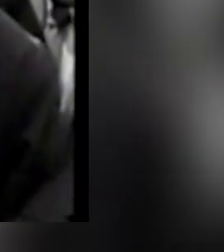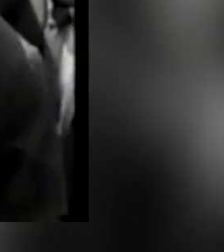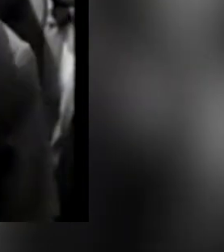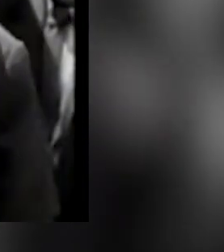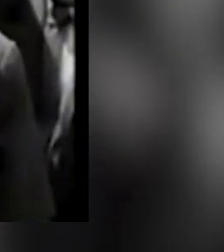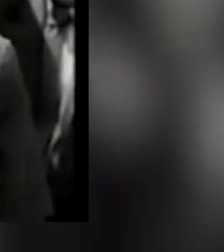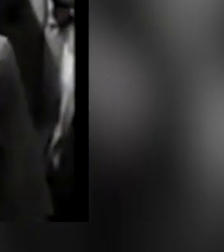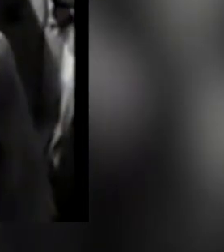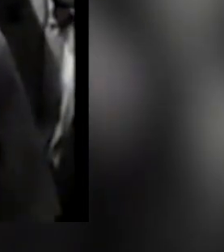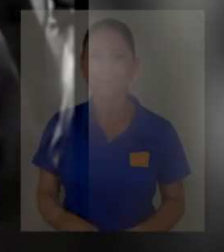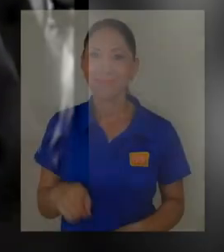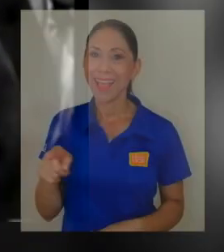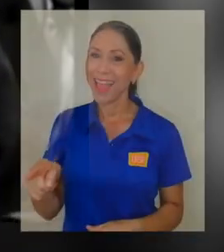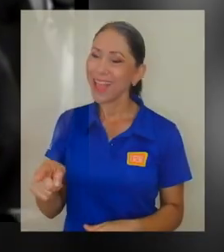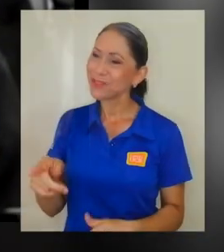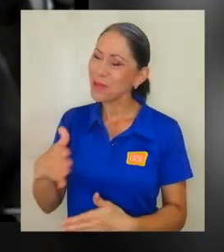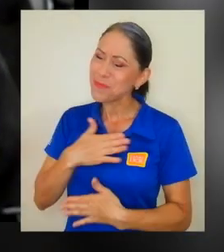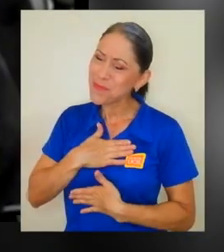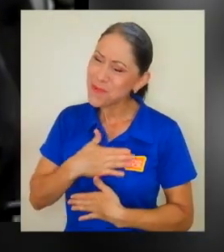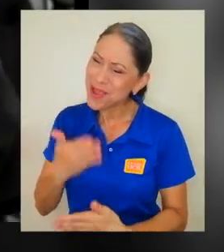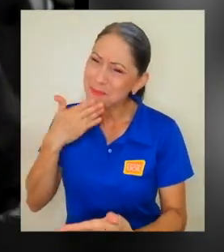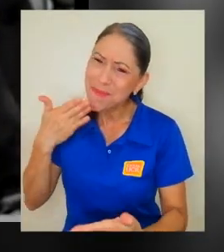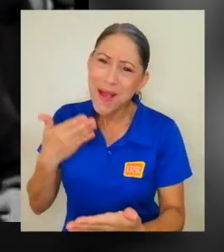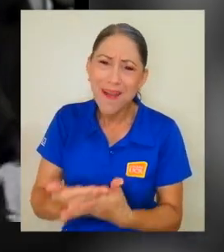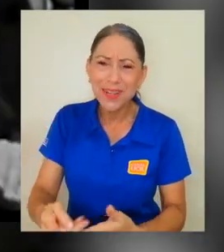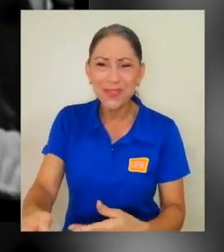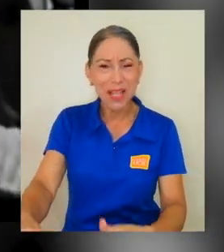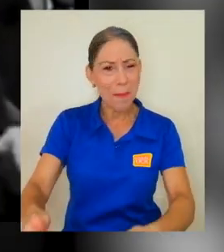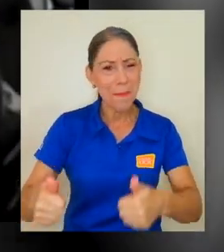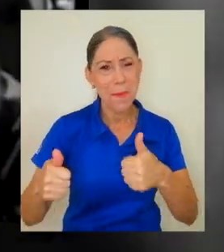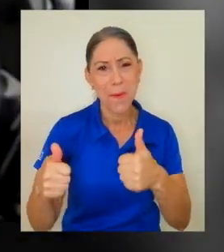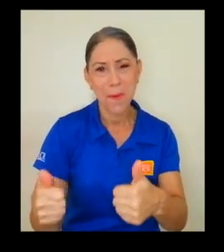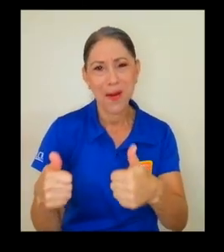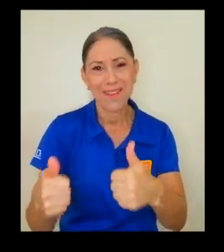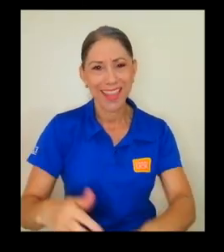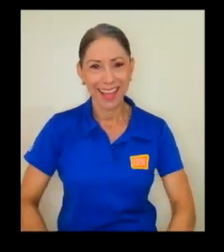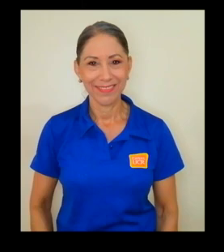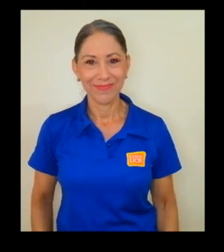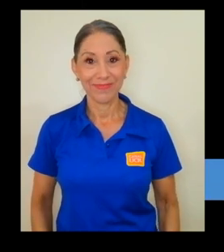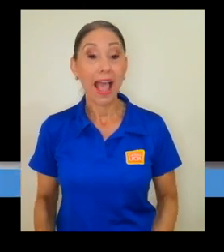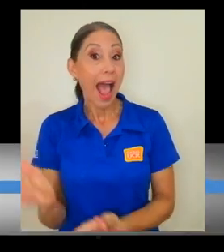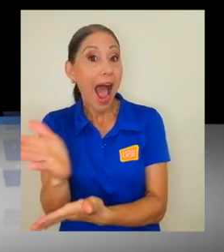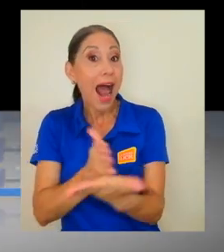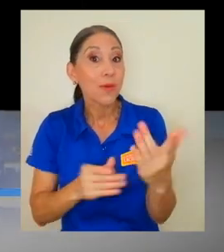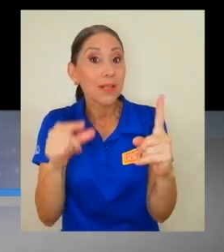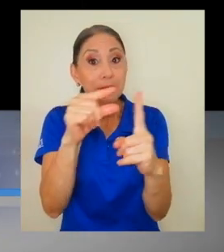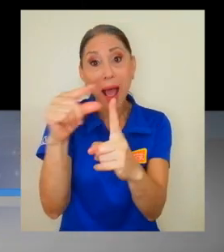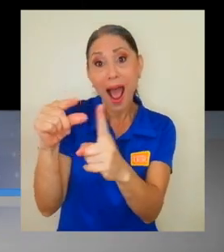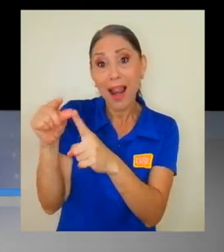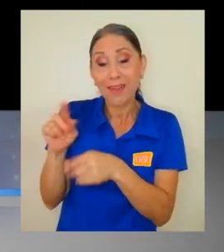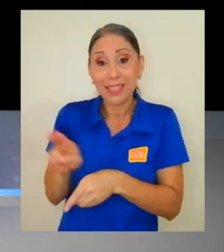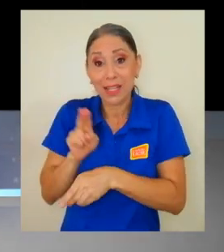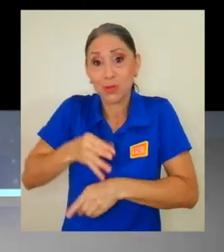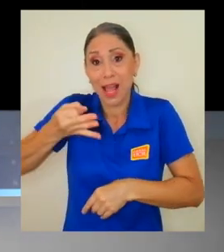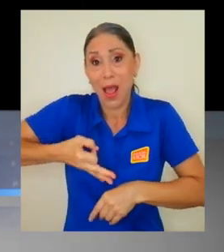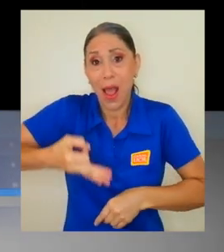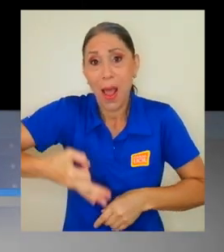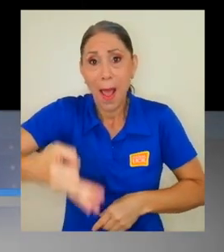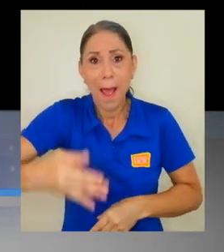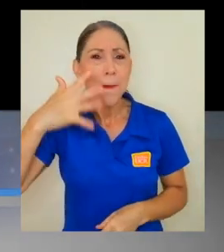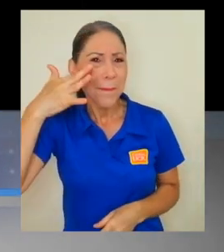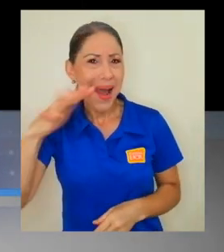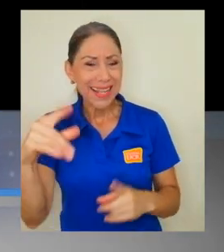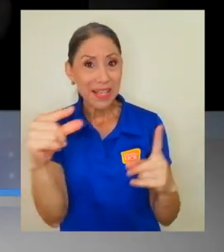Este es muy amable y es usted, Pura Vida. Algunas palabras que se usan a diario y que